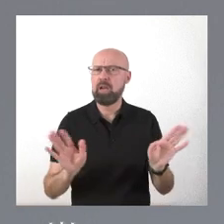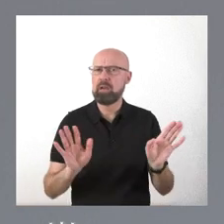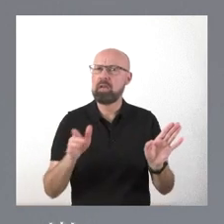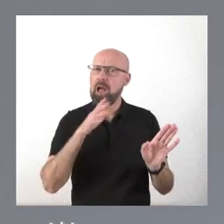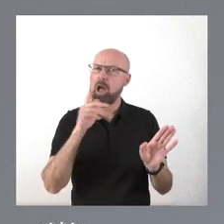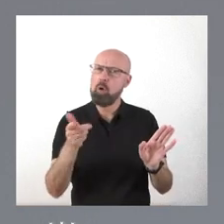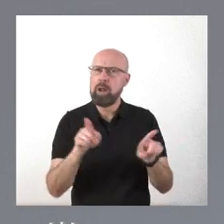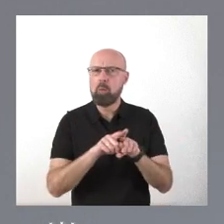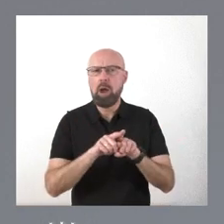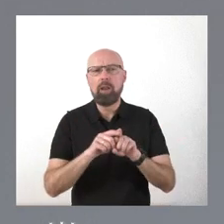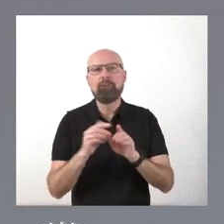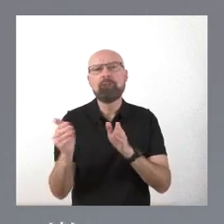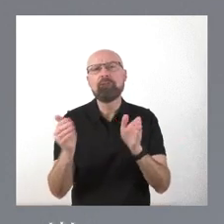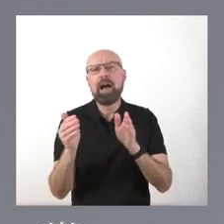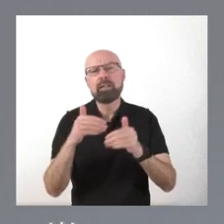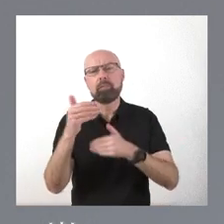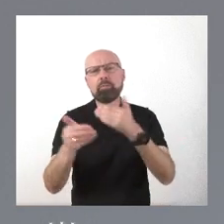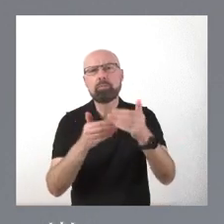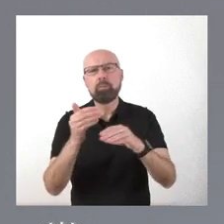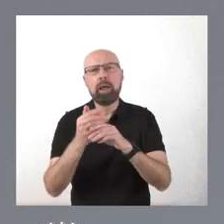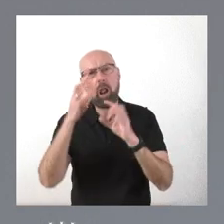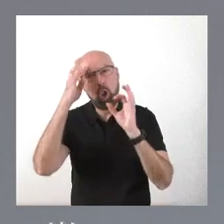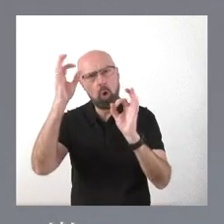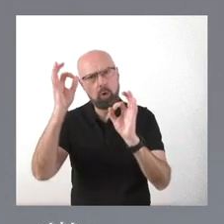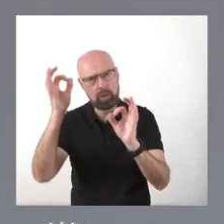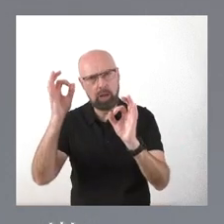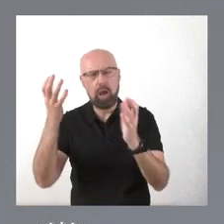racionalización. ¿Y cómo os plantean unas objeciones?